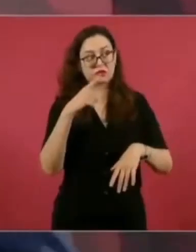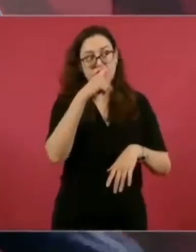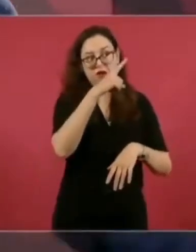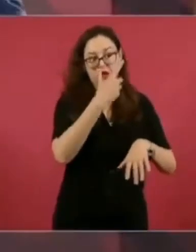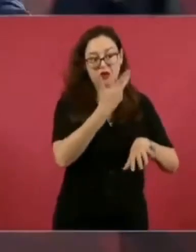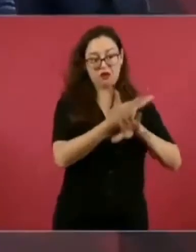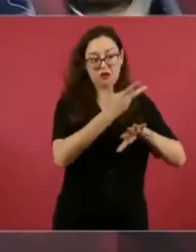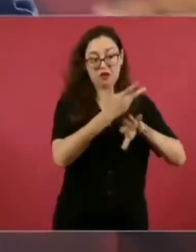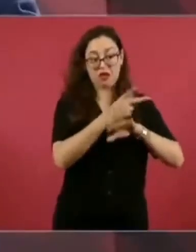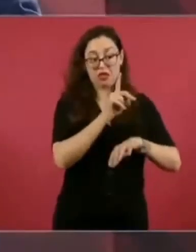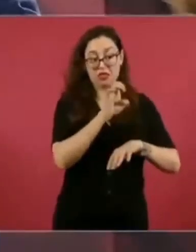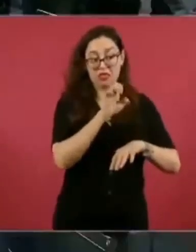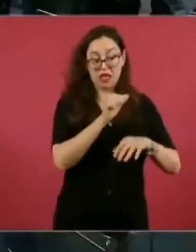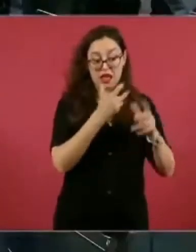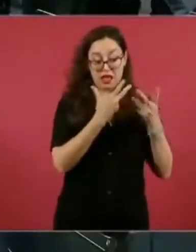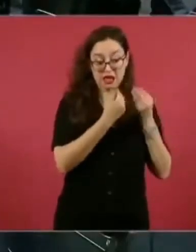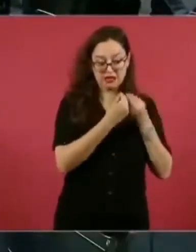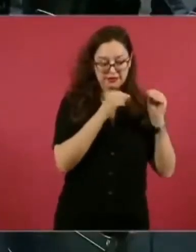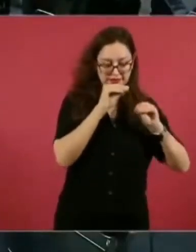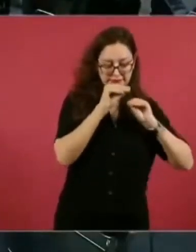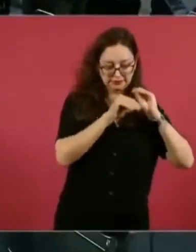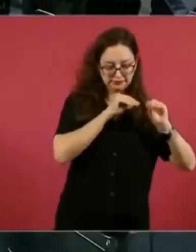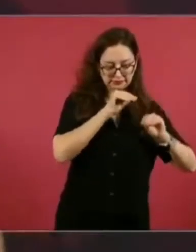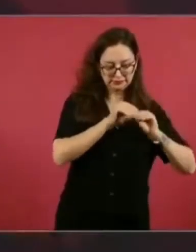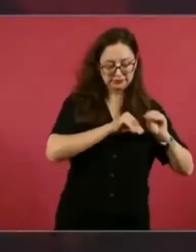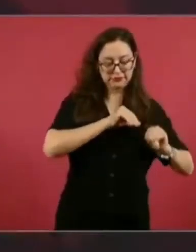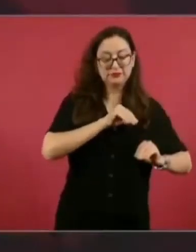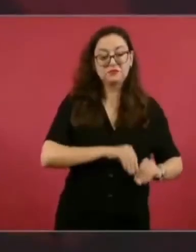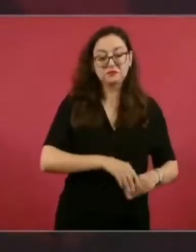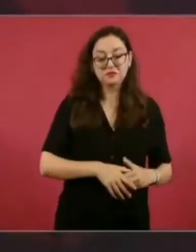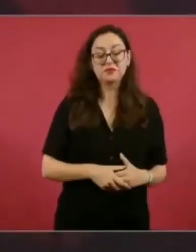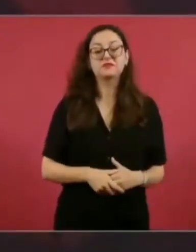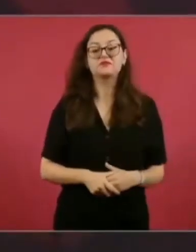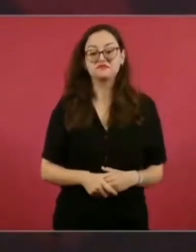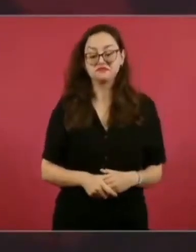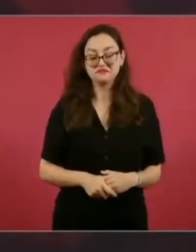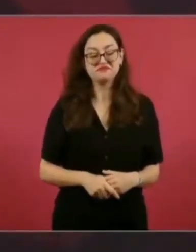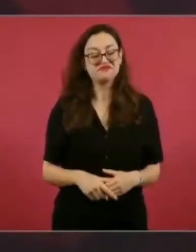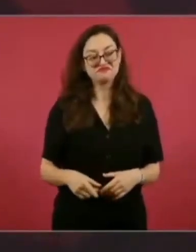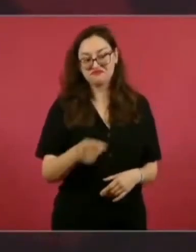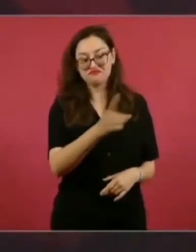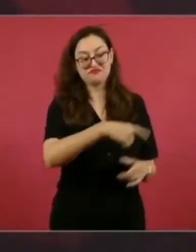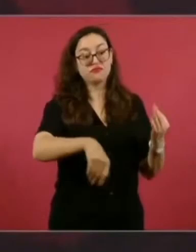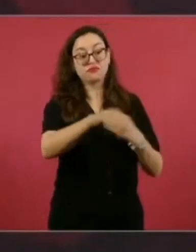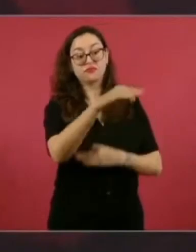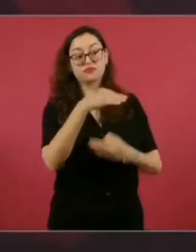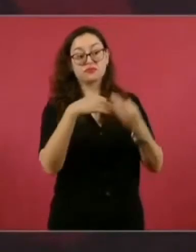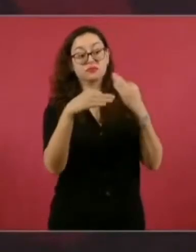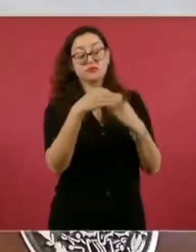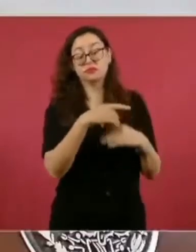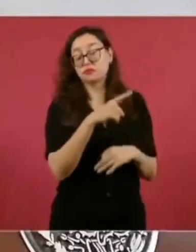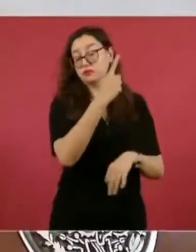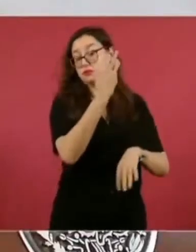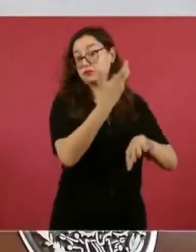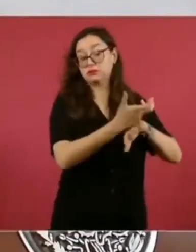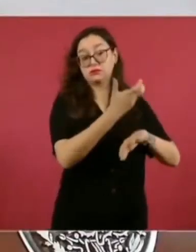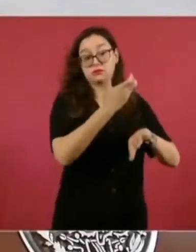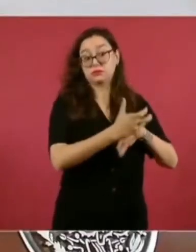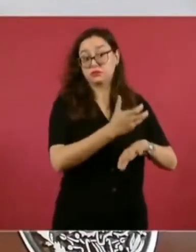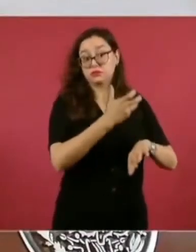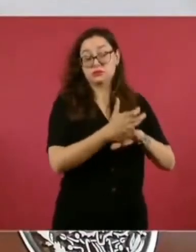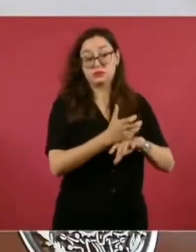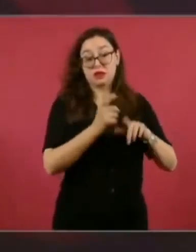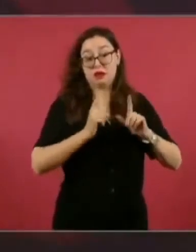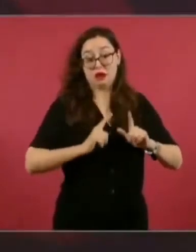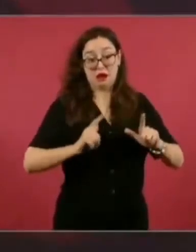todos ellos con información de agencias del gobierno de Estados Unidos,